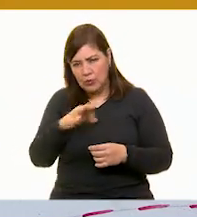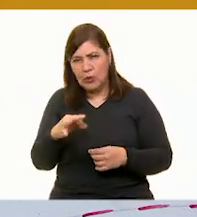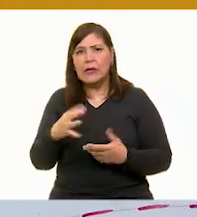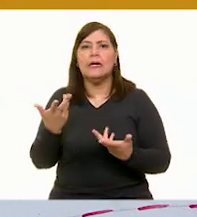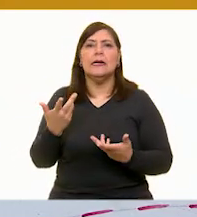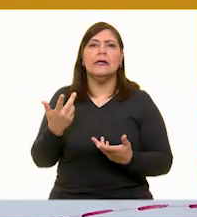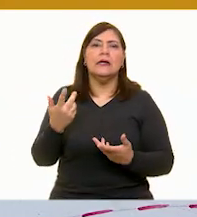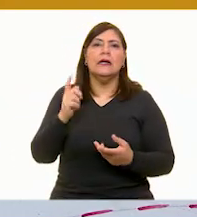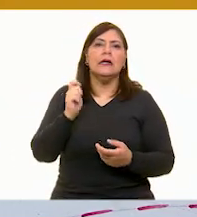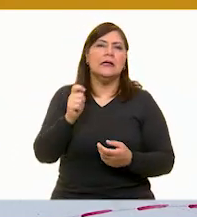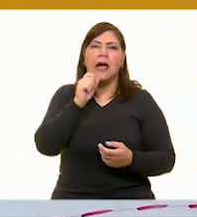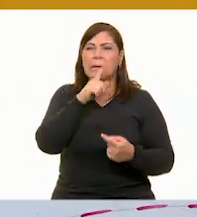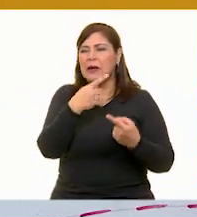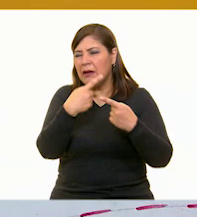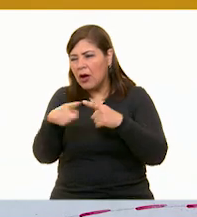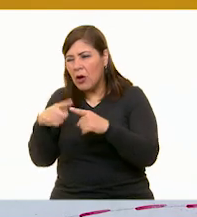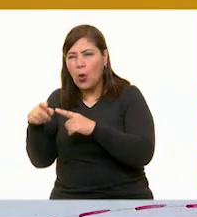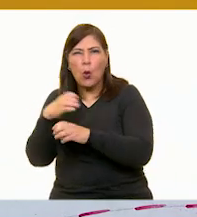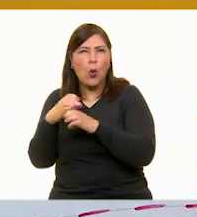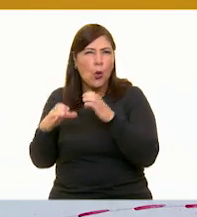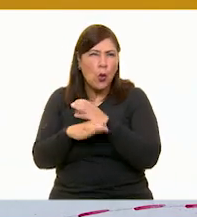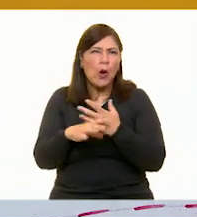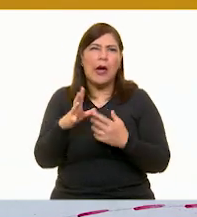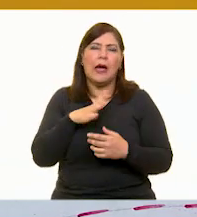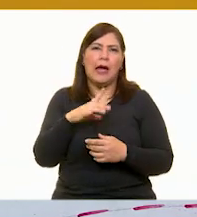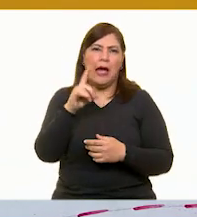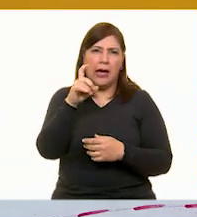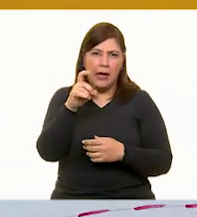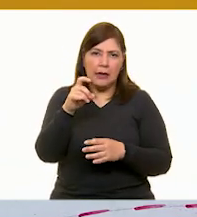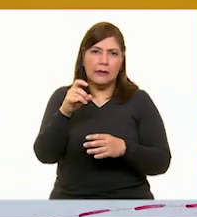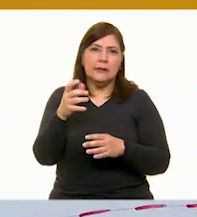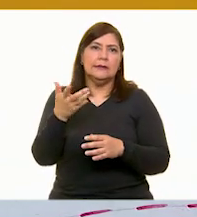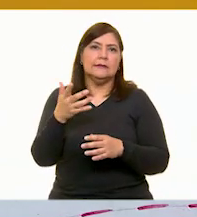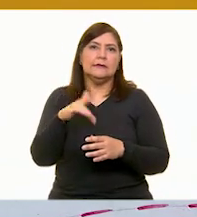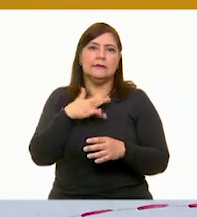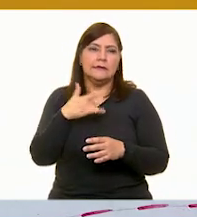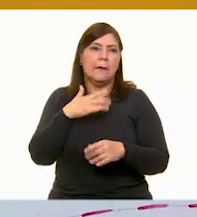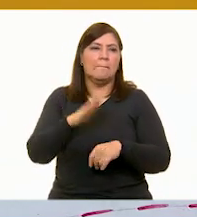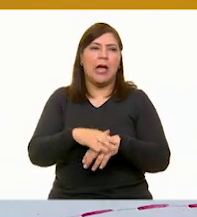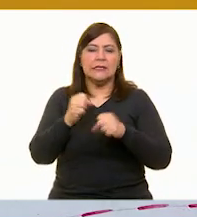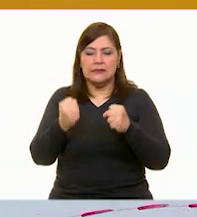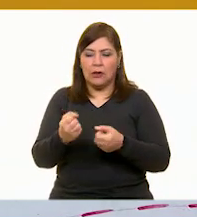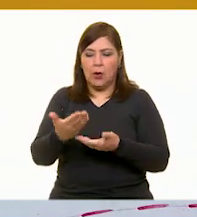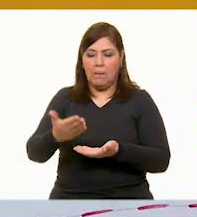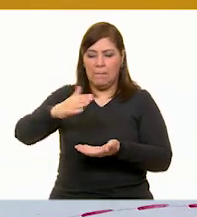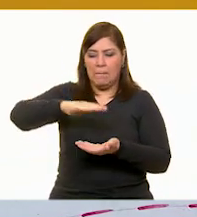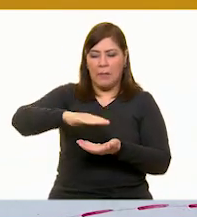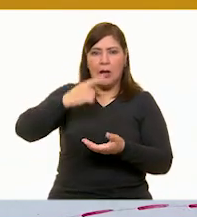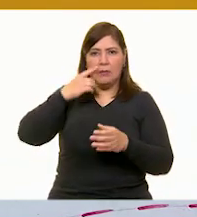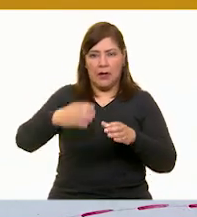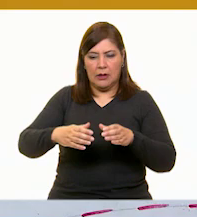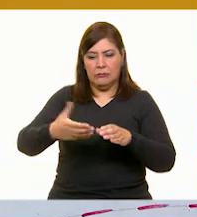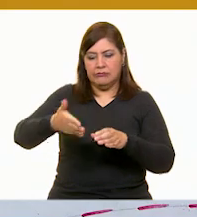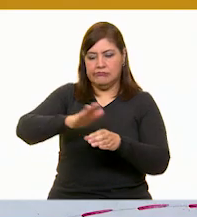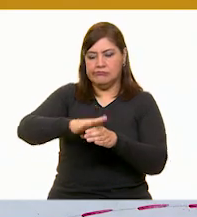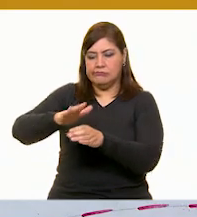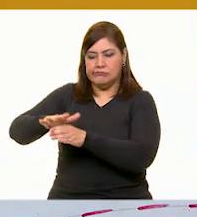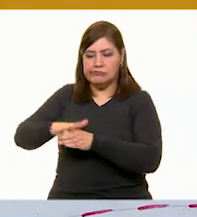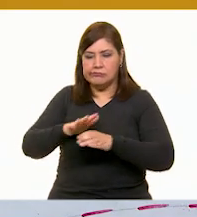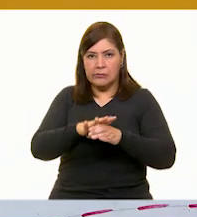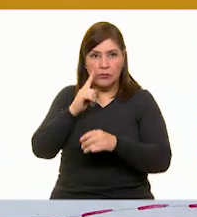cosas líquidas, o sea, pues que se mojen, pues llevamos recipientes reutilizables.